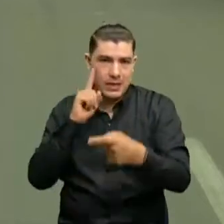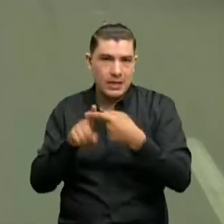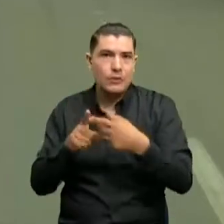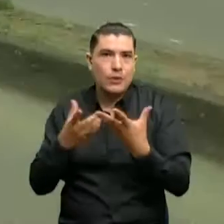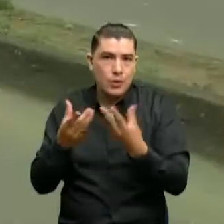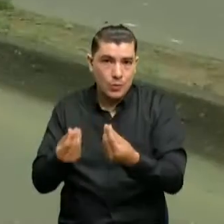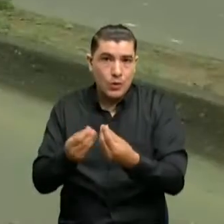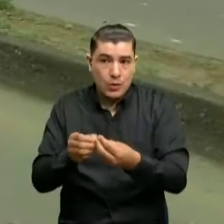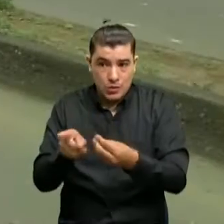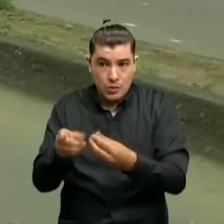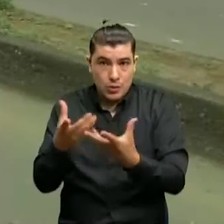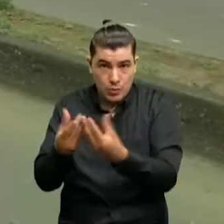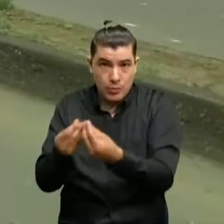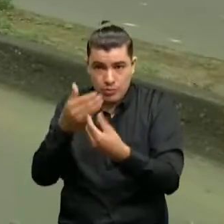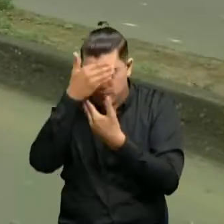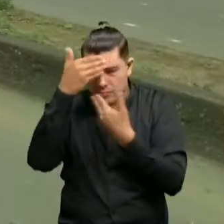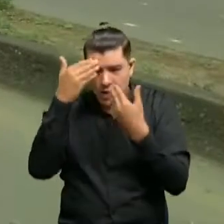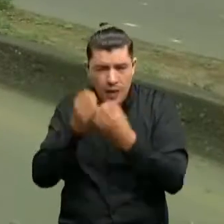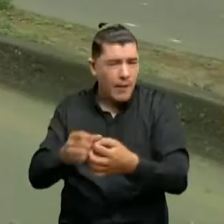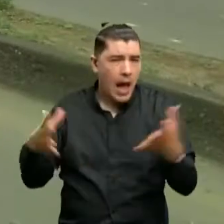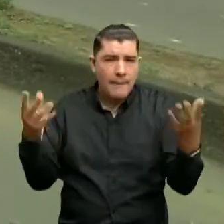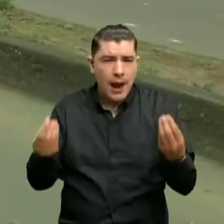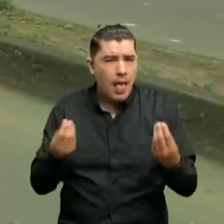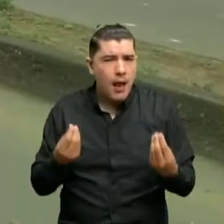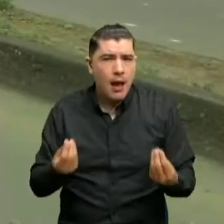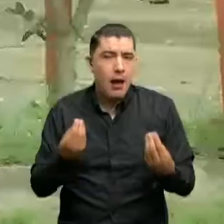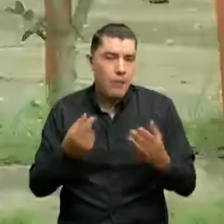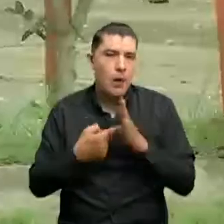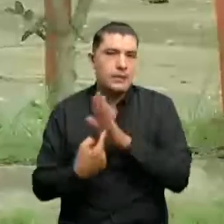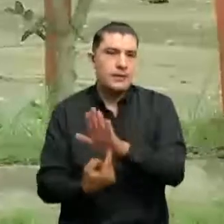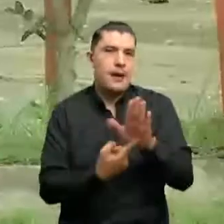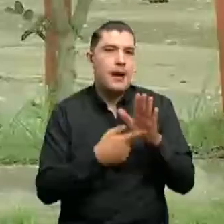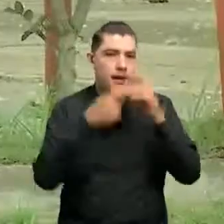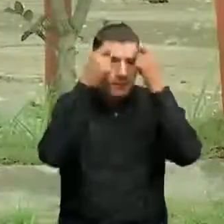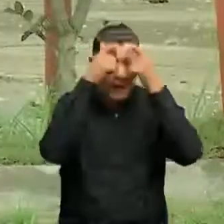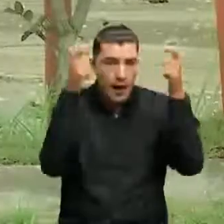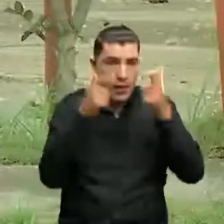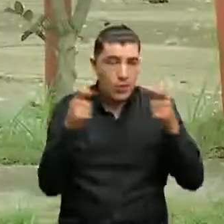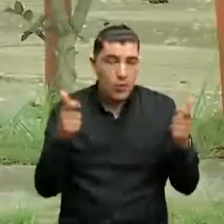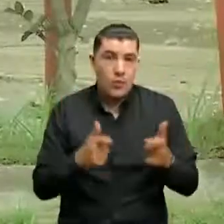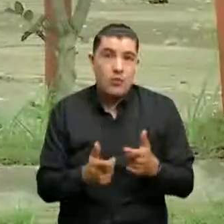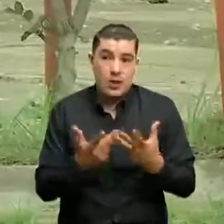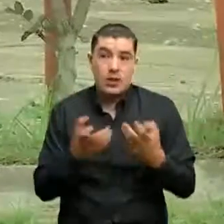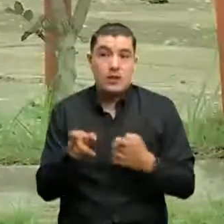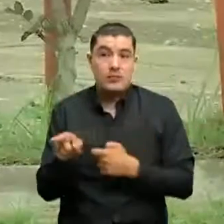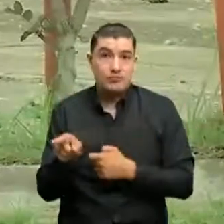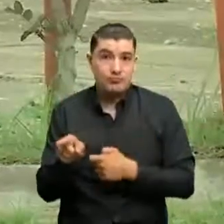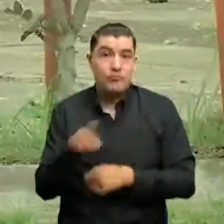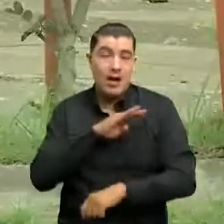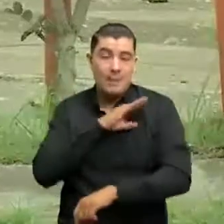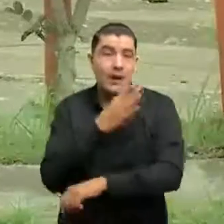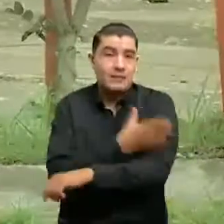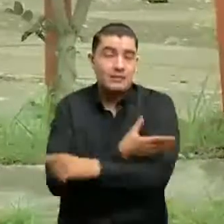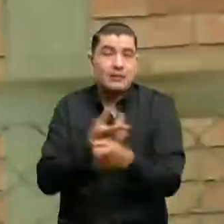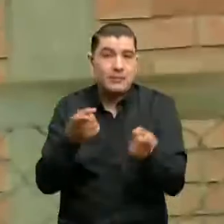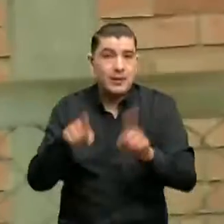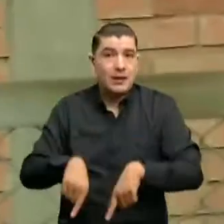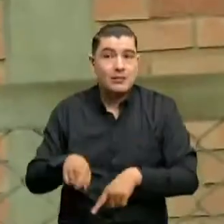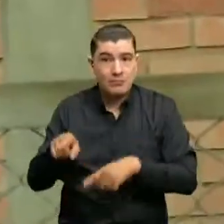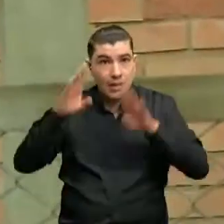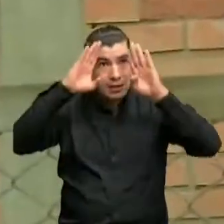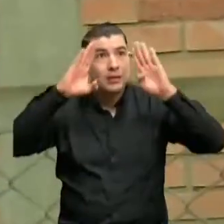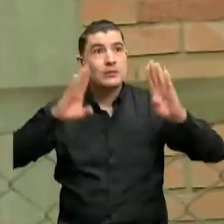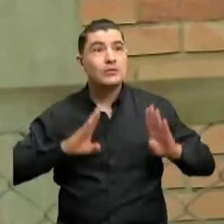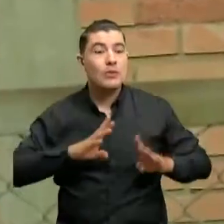pronto darle un mensaje no solo al Estado, sino a la institucionalidad completa, a la ciudadanía. Decirle, téngannos en cuenta,